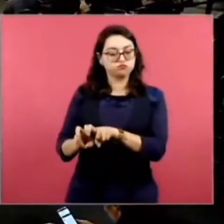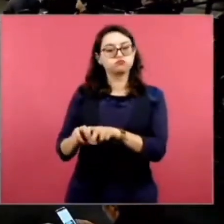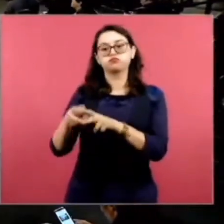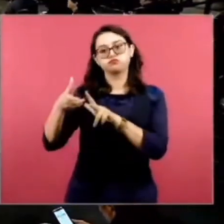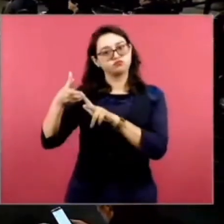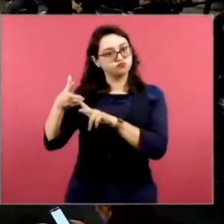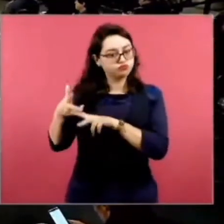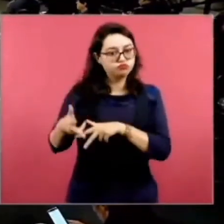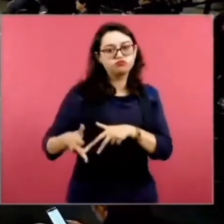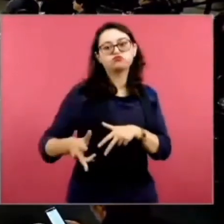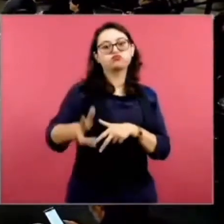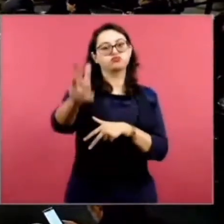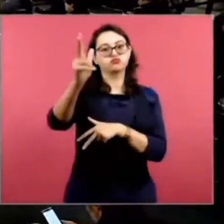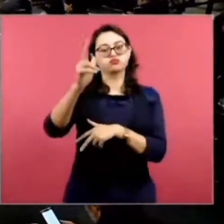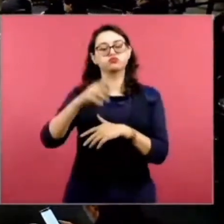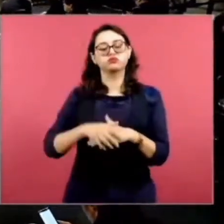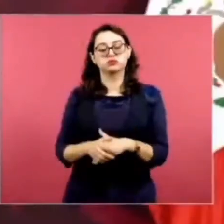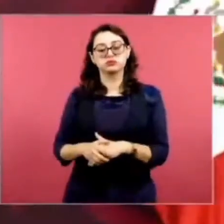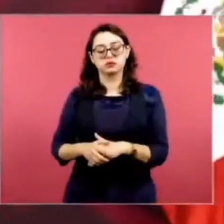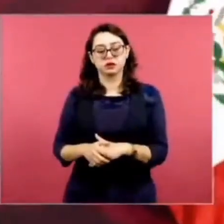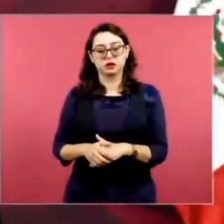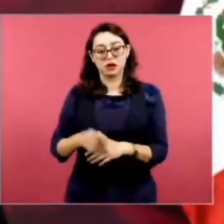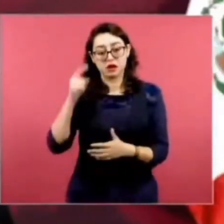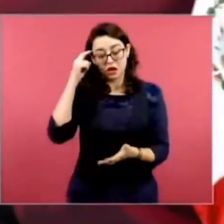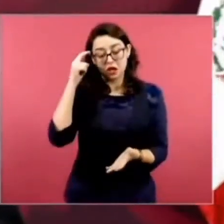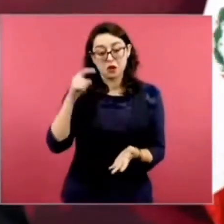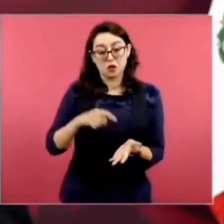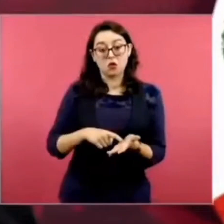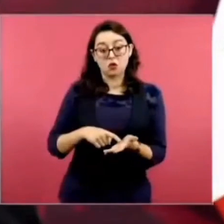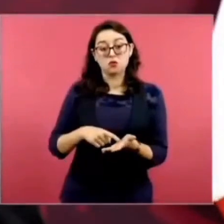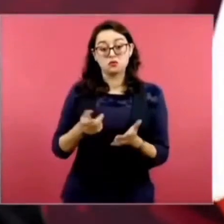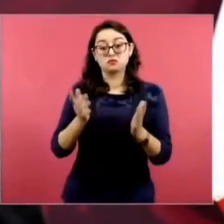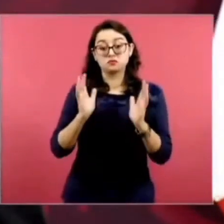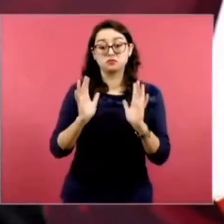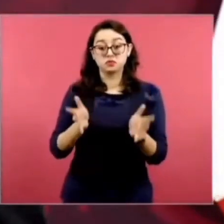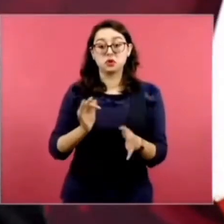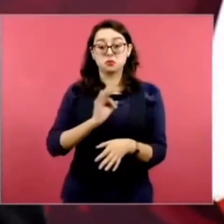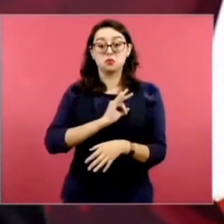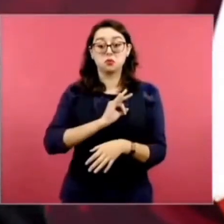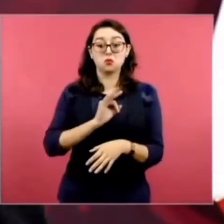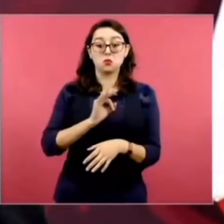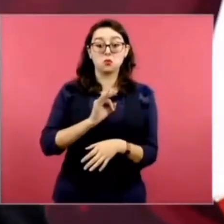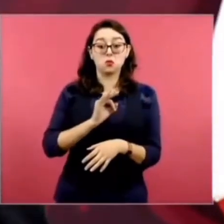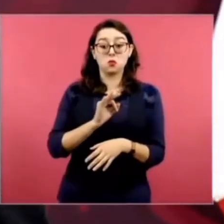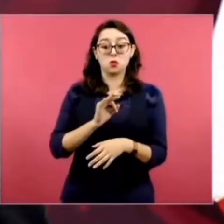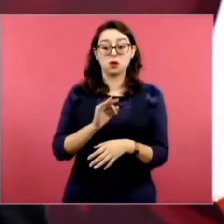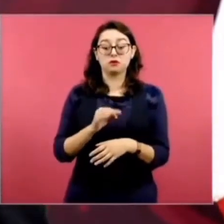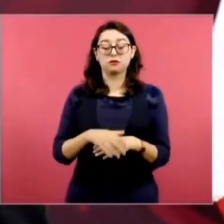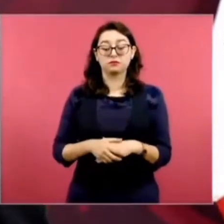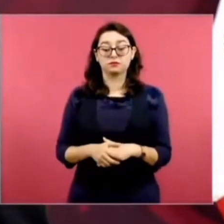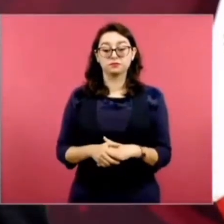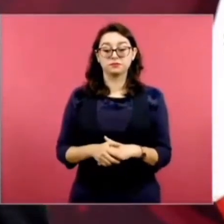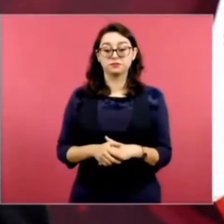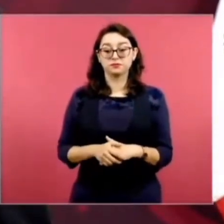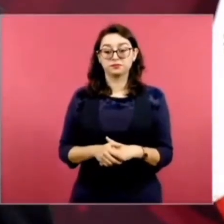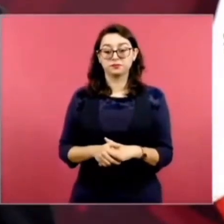Salina Cruz y bajemos en Coatzacoalcos.